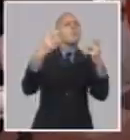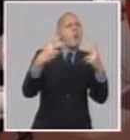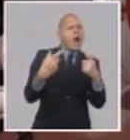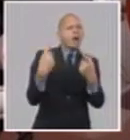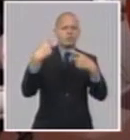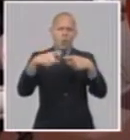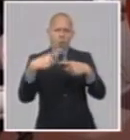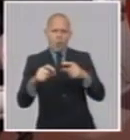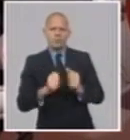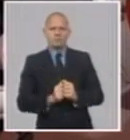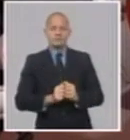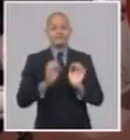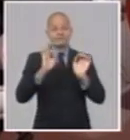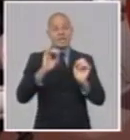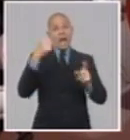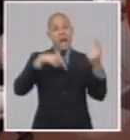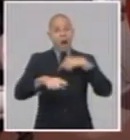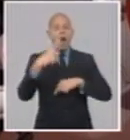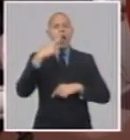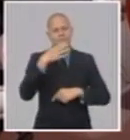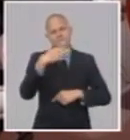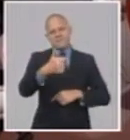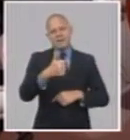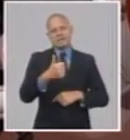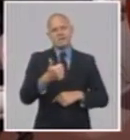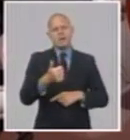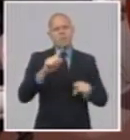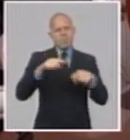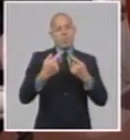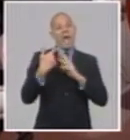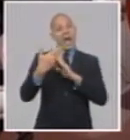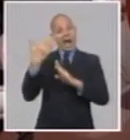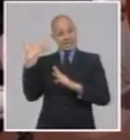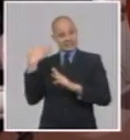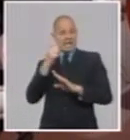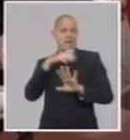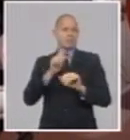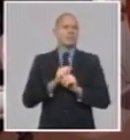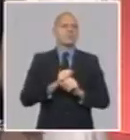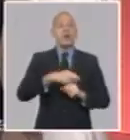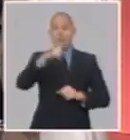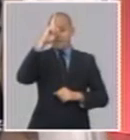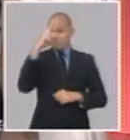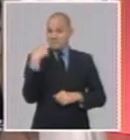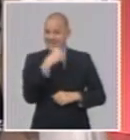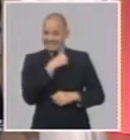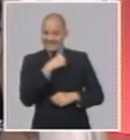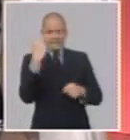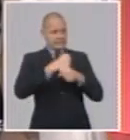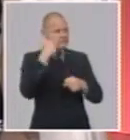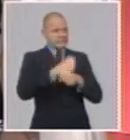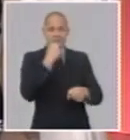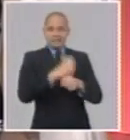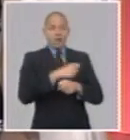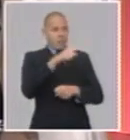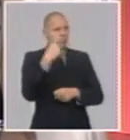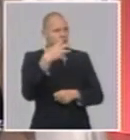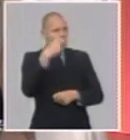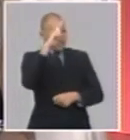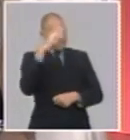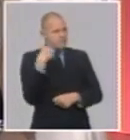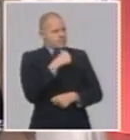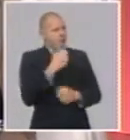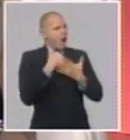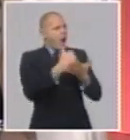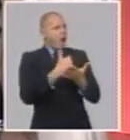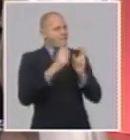invertida, poniéndola en su lugar. le empieza a dar vuelta. Y aquí traigo un ejemplo de lo que estaba hablando, que se puede ver en una tabla,